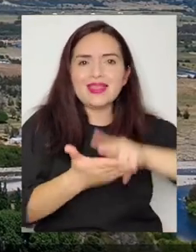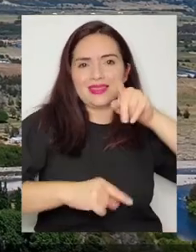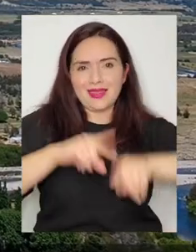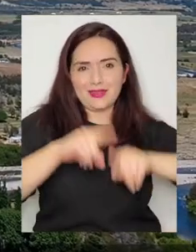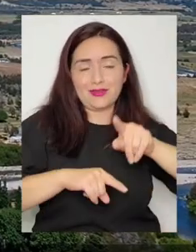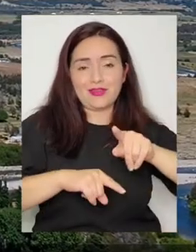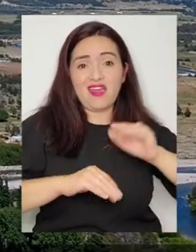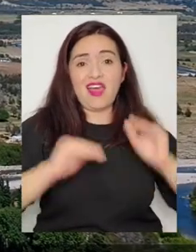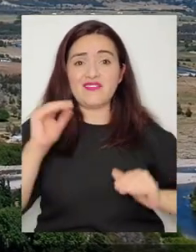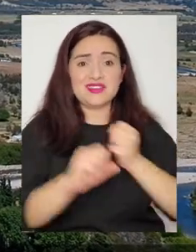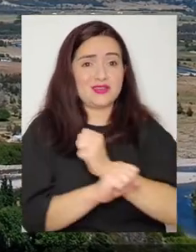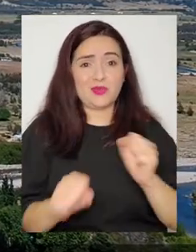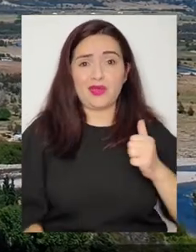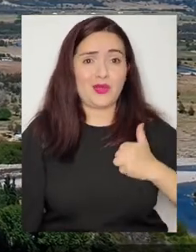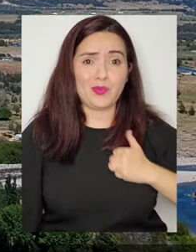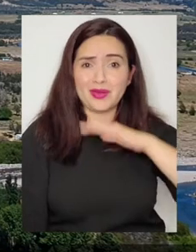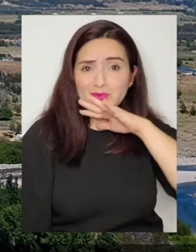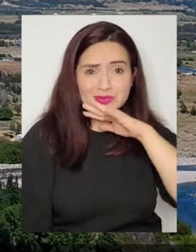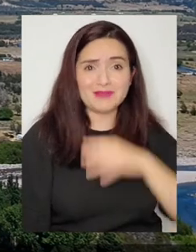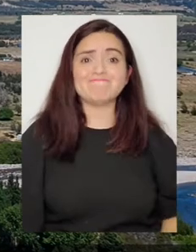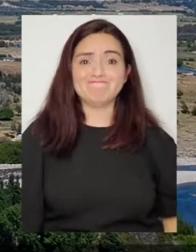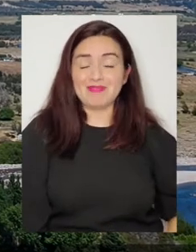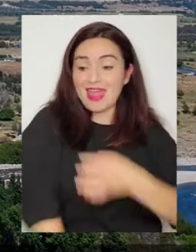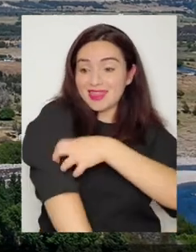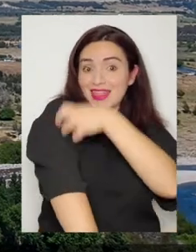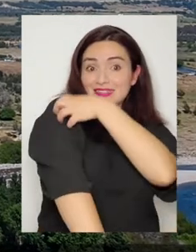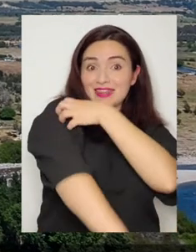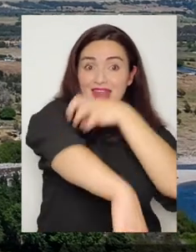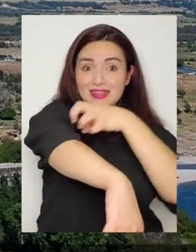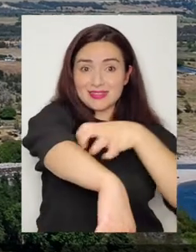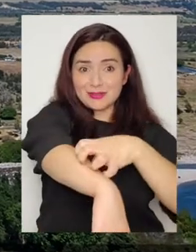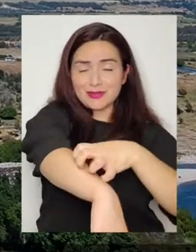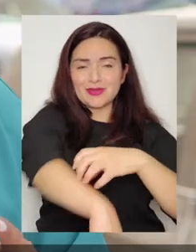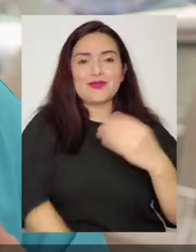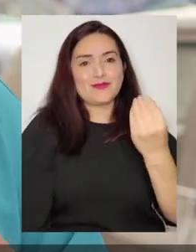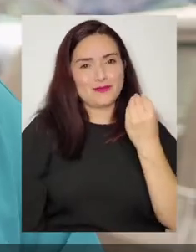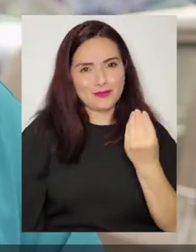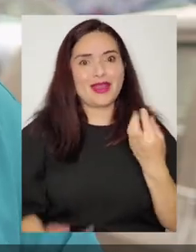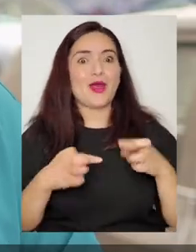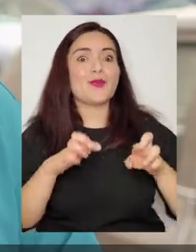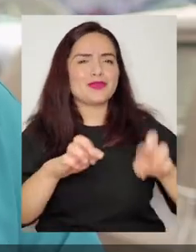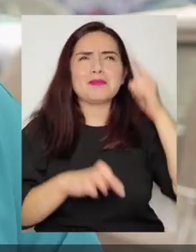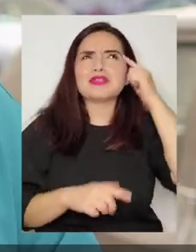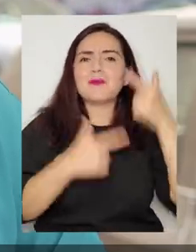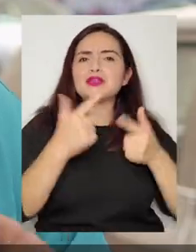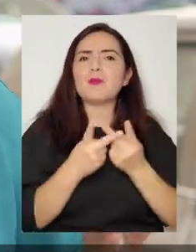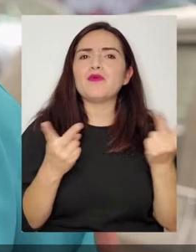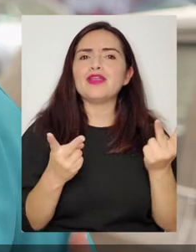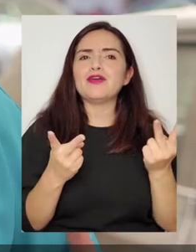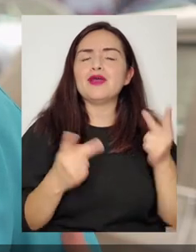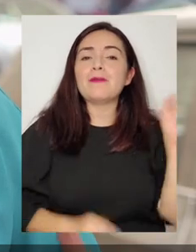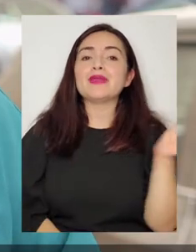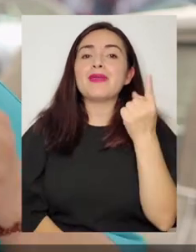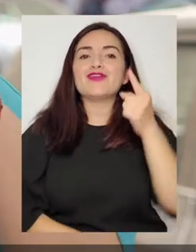de la realidad de los territorios donde muchas veces ni siquiera tienen aplicabilidad por lo tanto la descentralización ofrece una tremenda oportunidad de